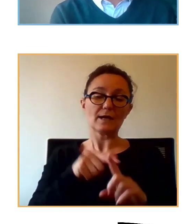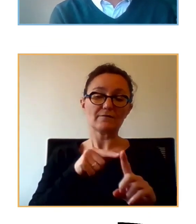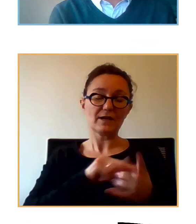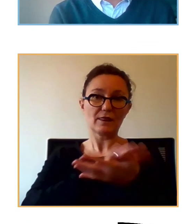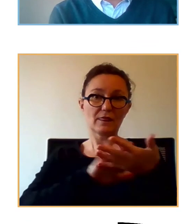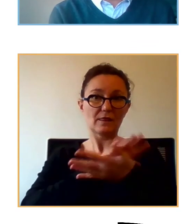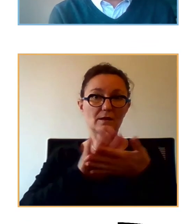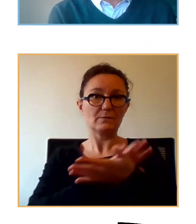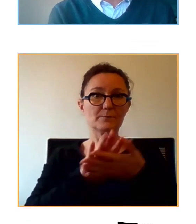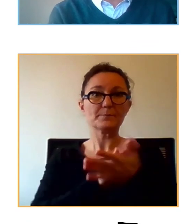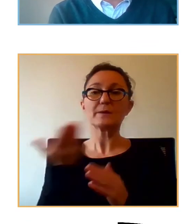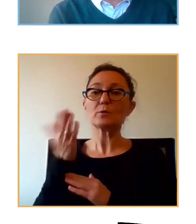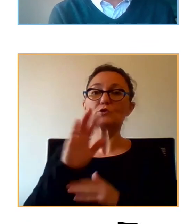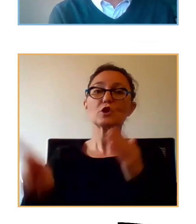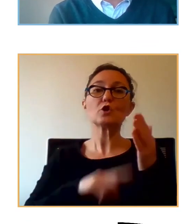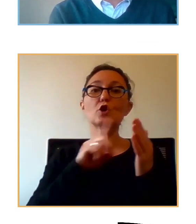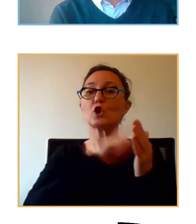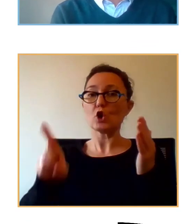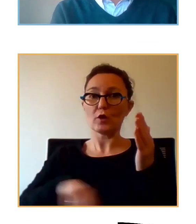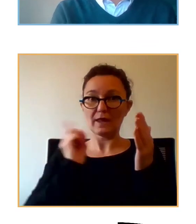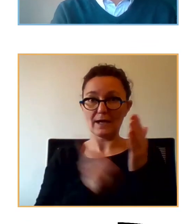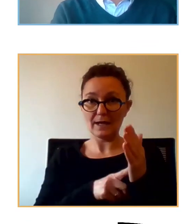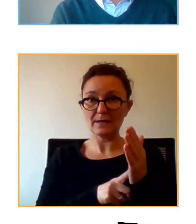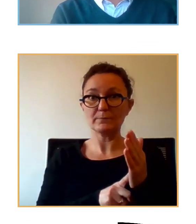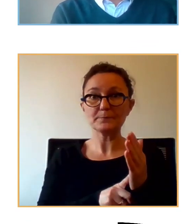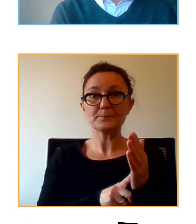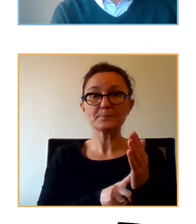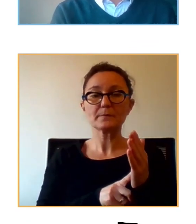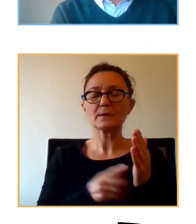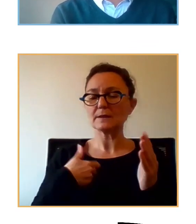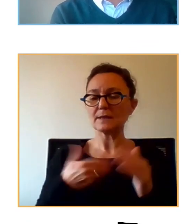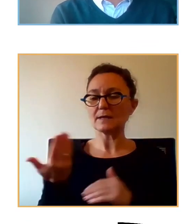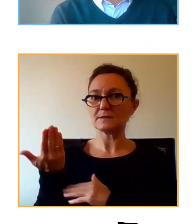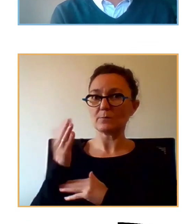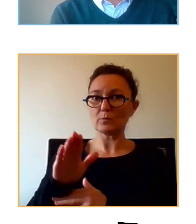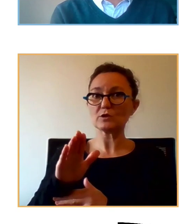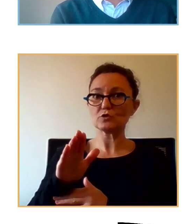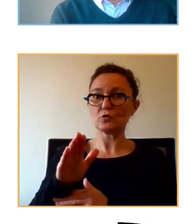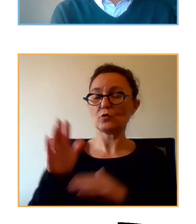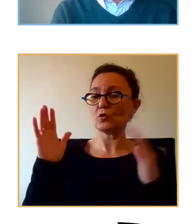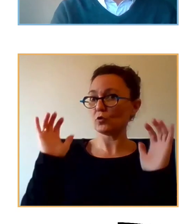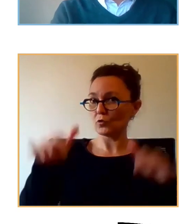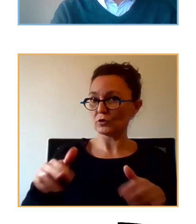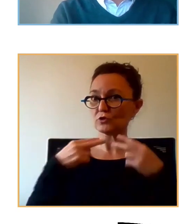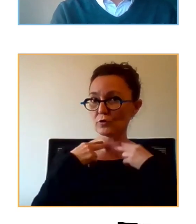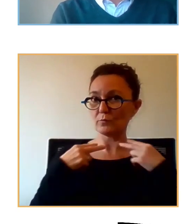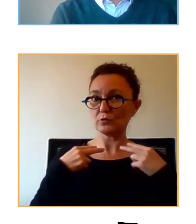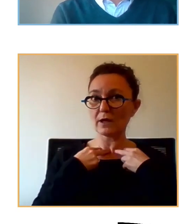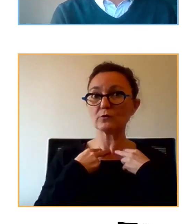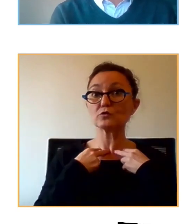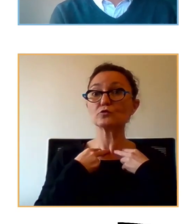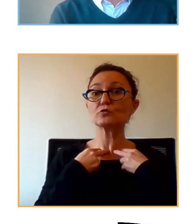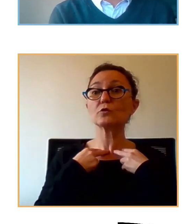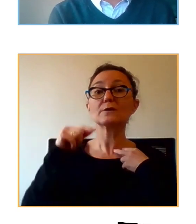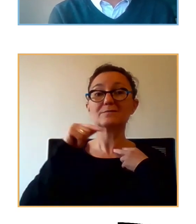una también a proposición no de ley en este caso del Grupo Parlamentario de Ciudadanos que ya se ha propuesto en el Congreso de los Diputados precisamente donde